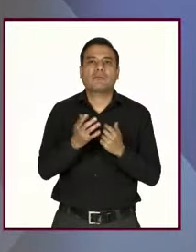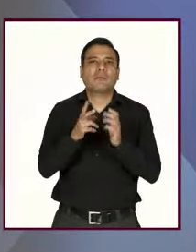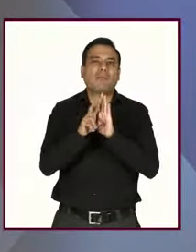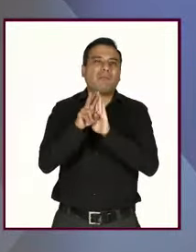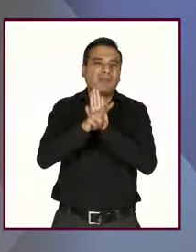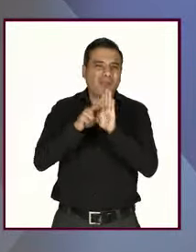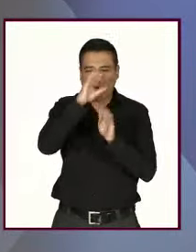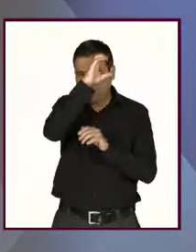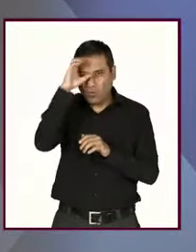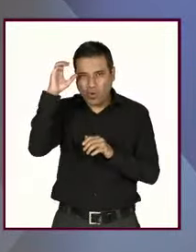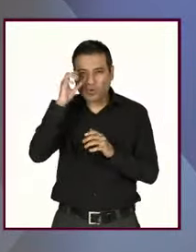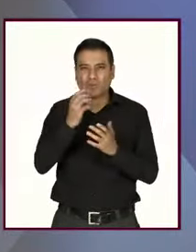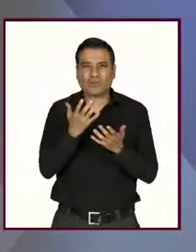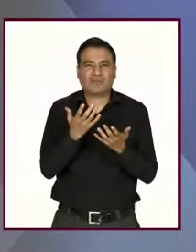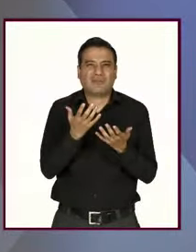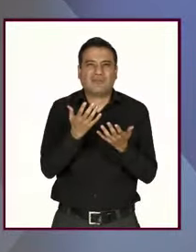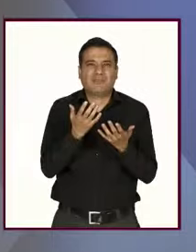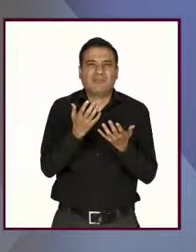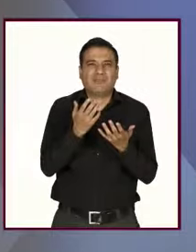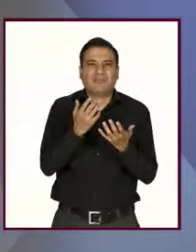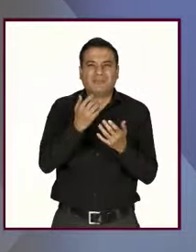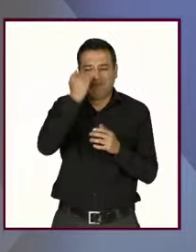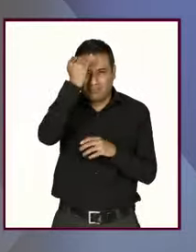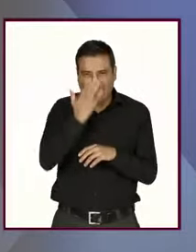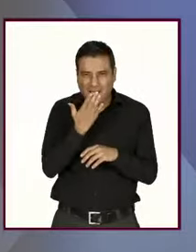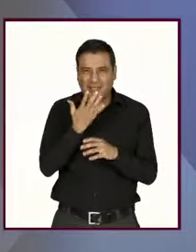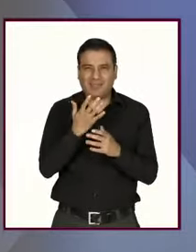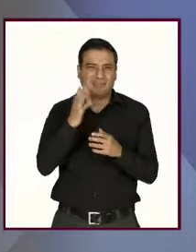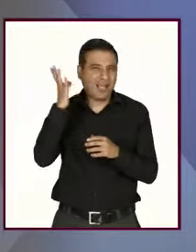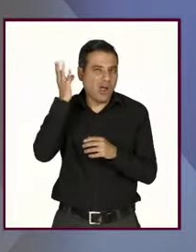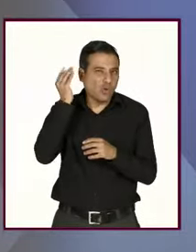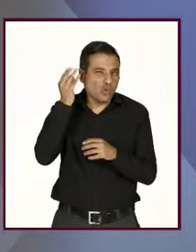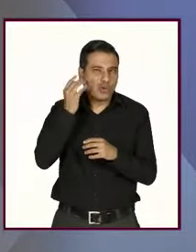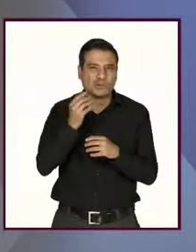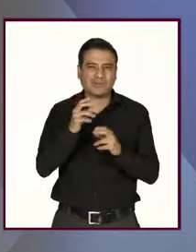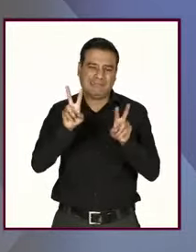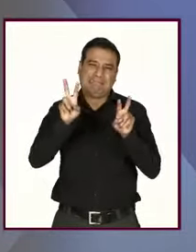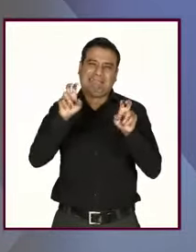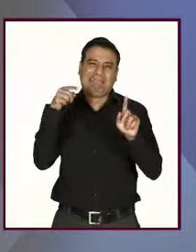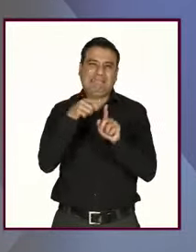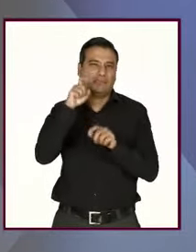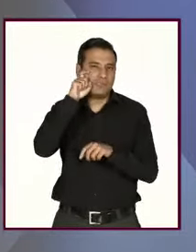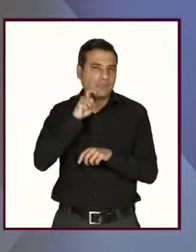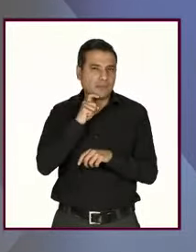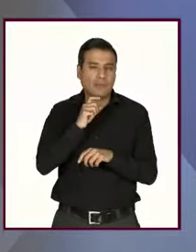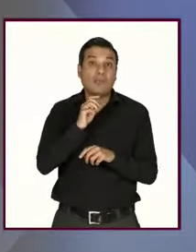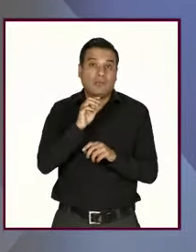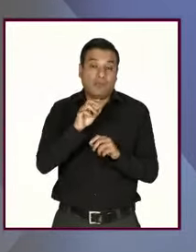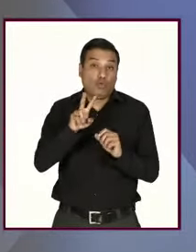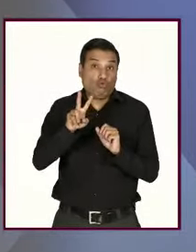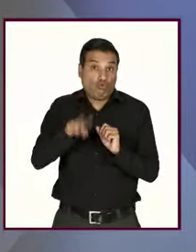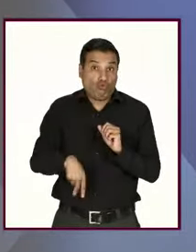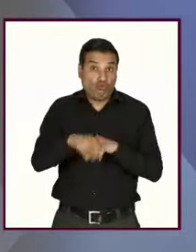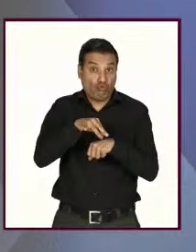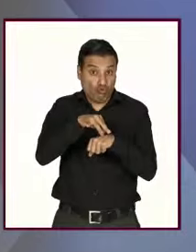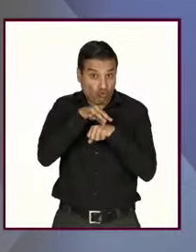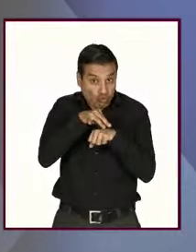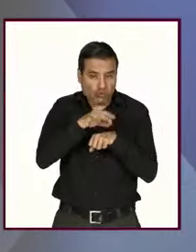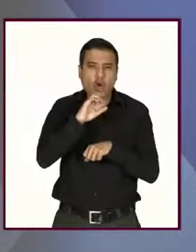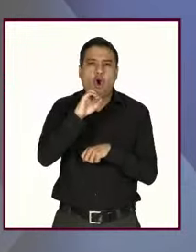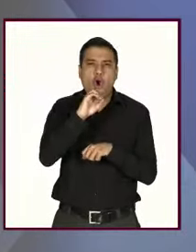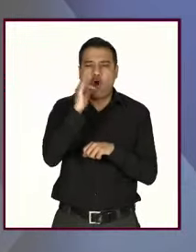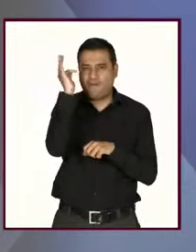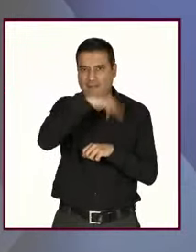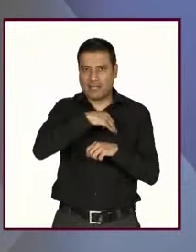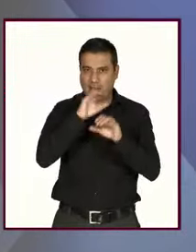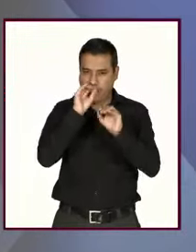sexual. Ya sea videos, audios o fotografías que pueden ser reales o ficticias. Ahora con el uso de las tecnologías de la